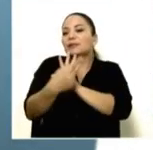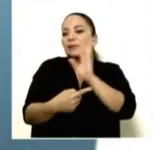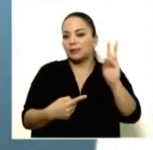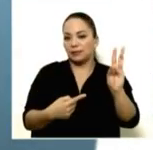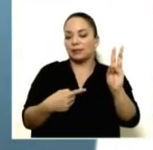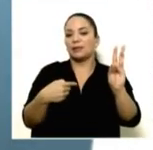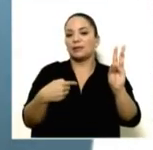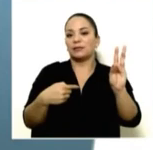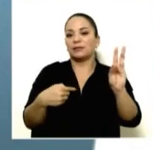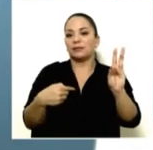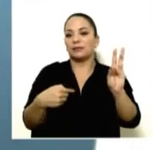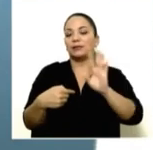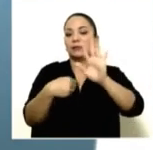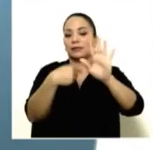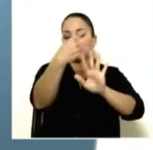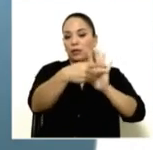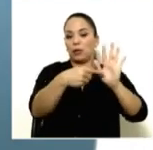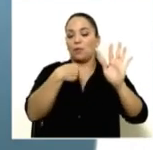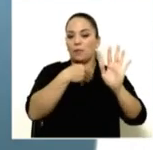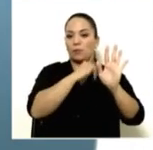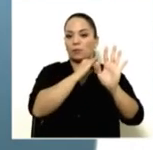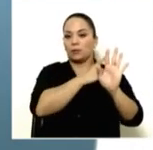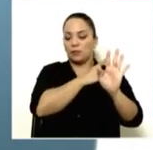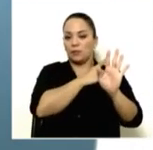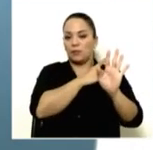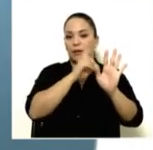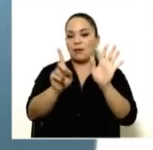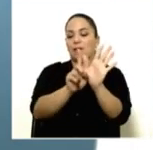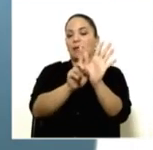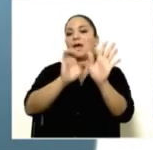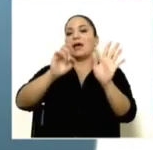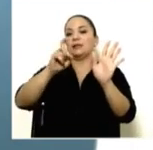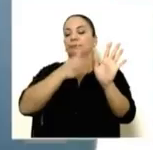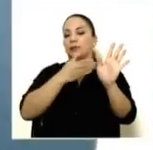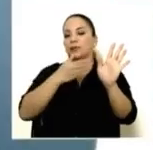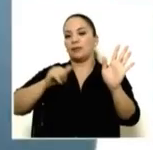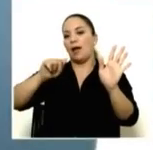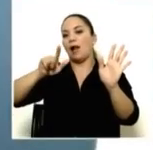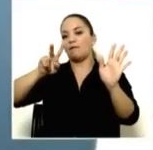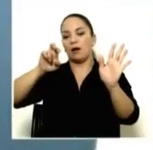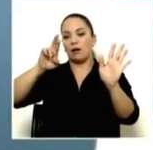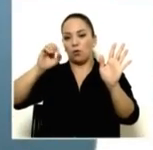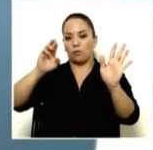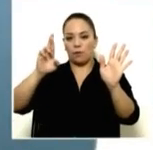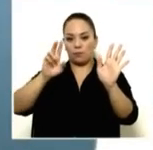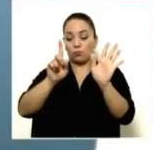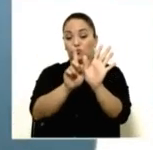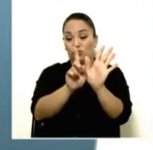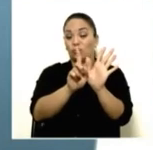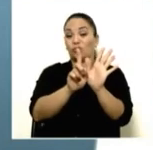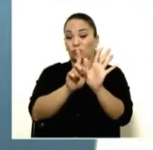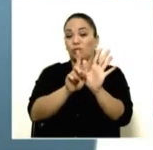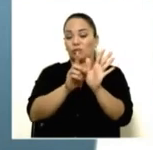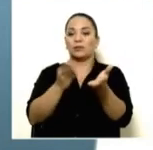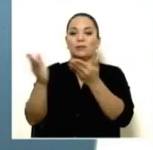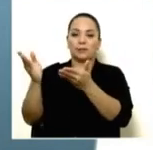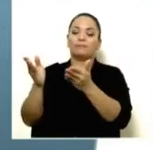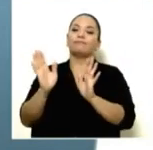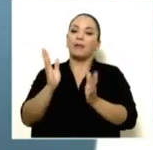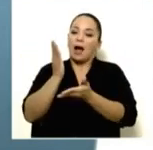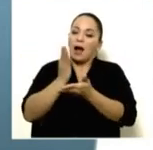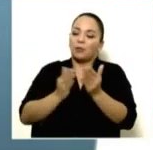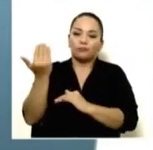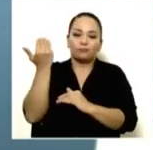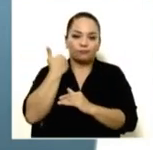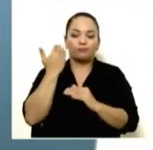estos cinco miembros de la Junta Directiva y el expresidente ejecutivo de la